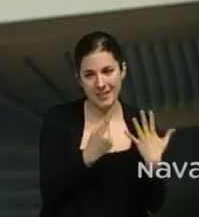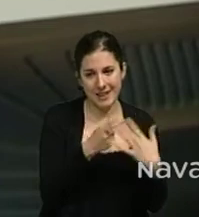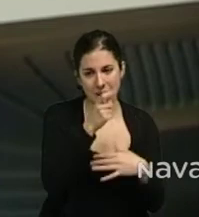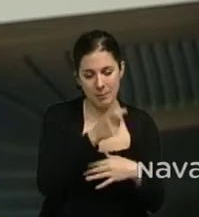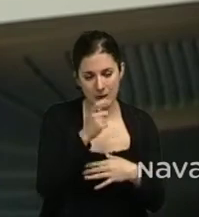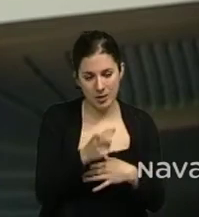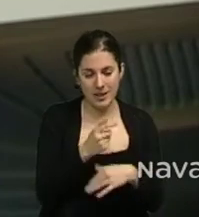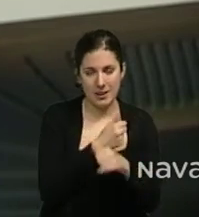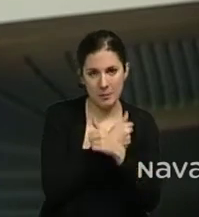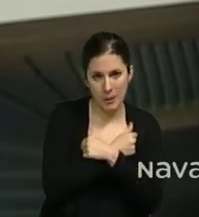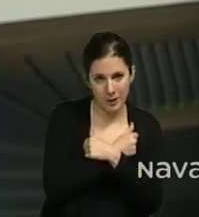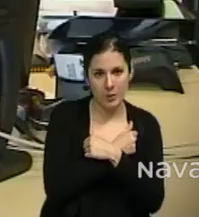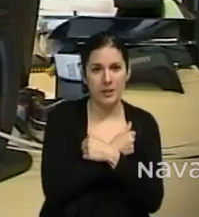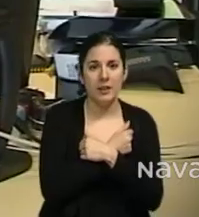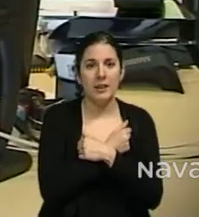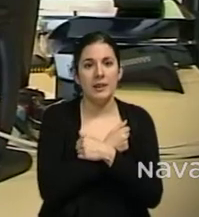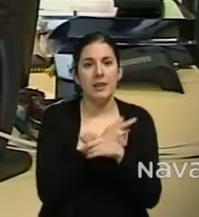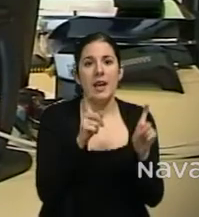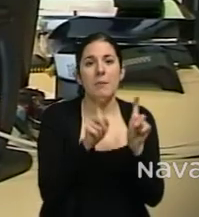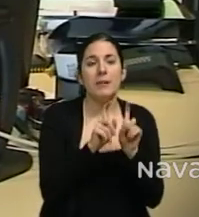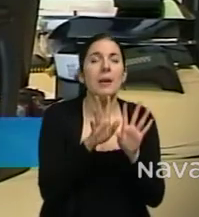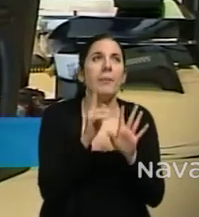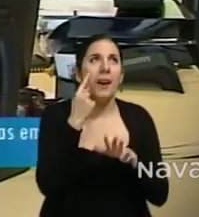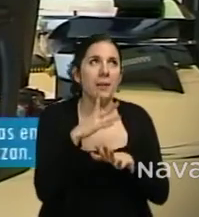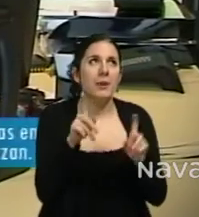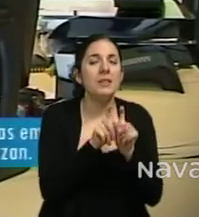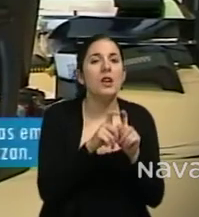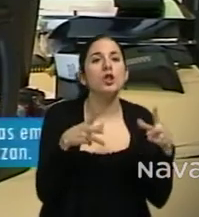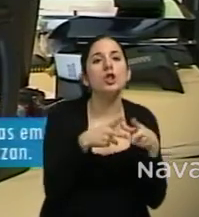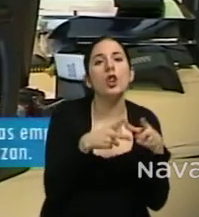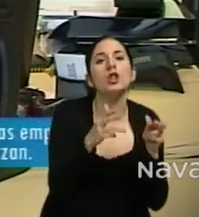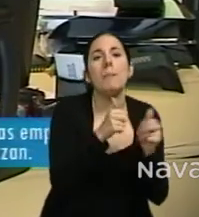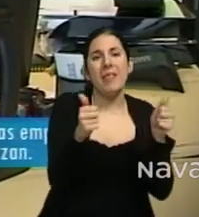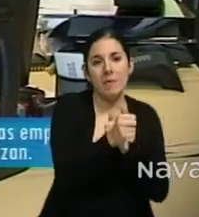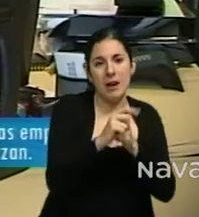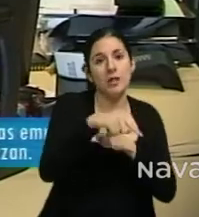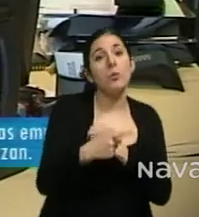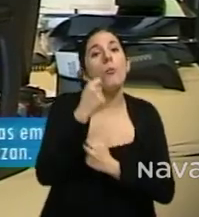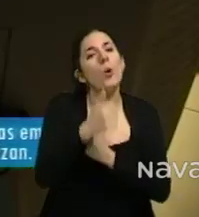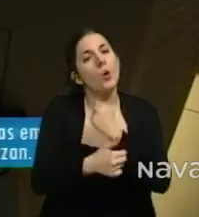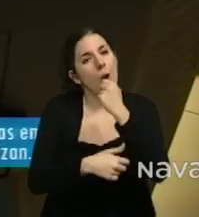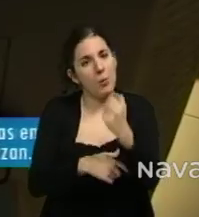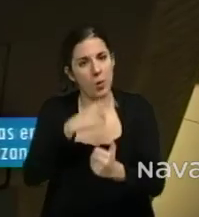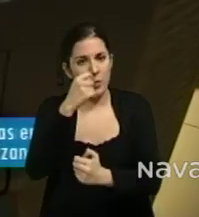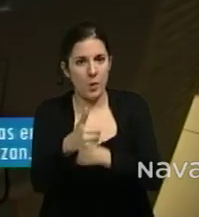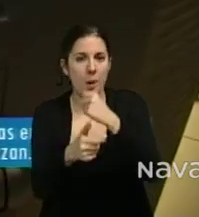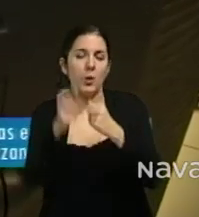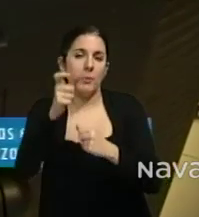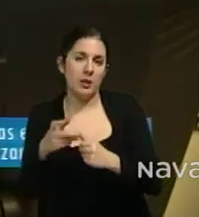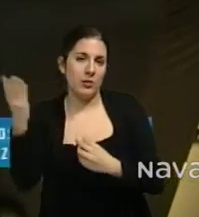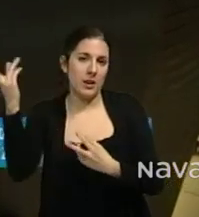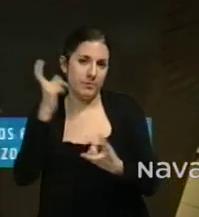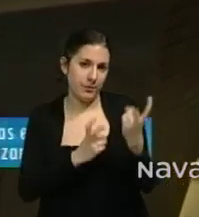el paro hicimos la empresa como socios principales y luego se fueron incorporando con el tiempo otra serie de personas